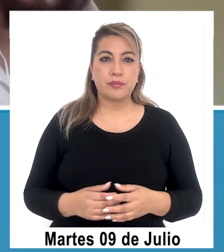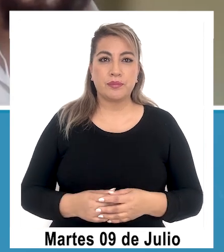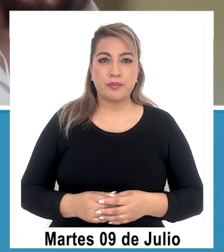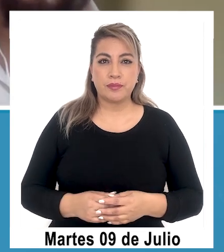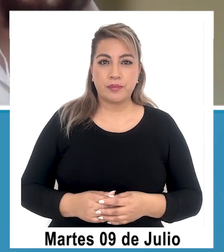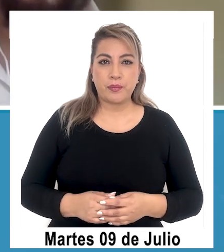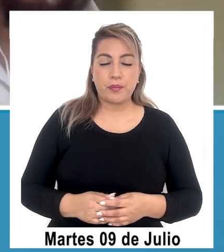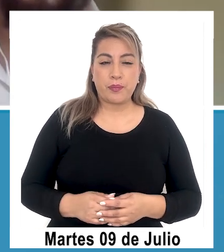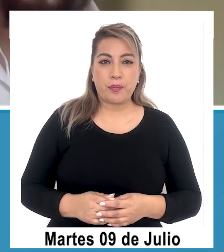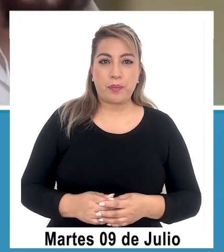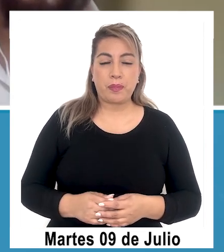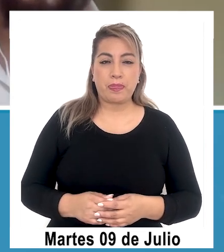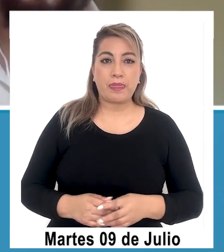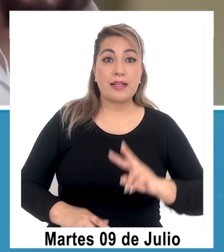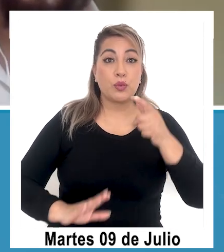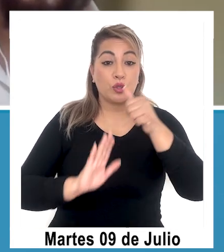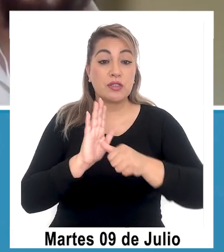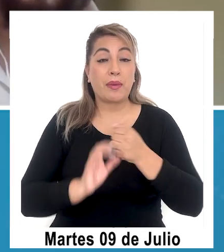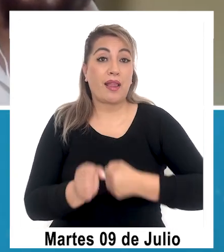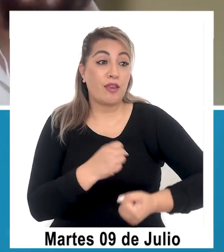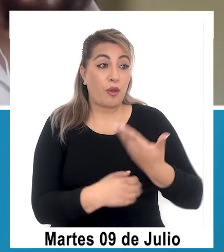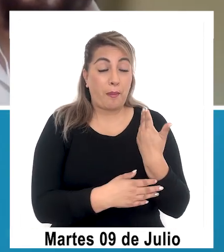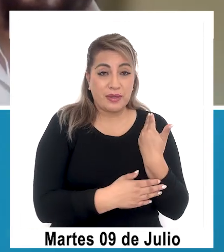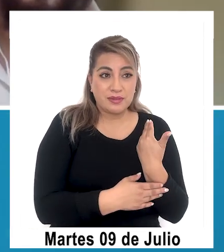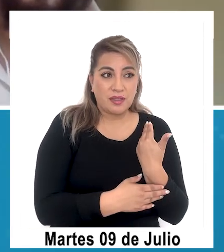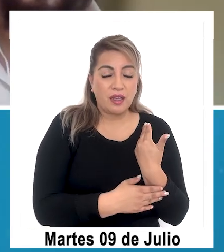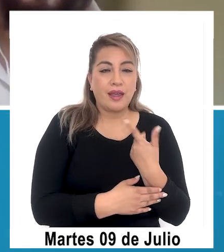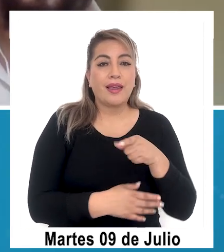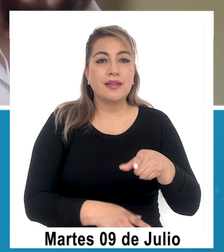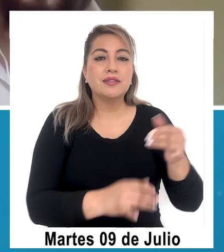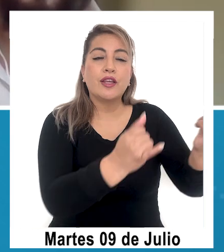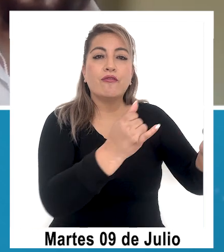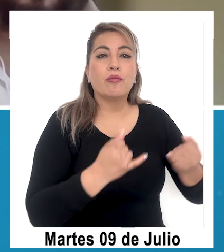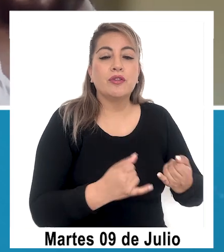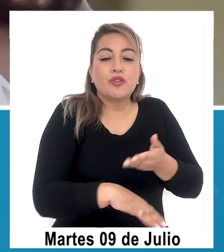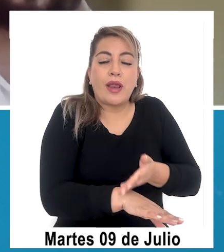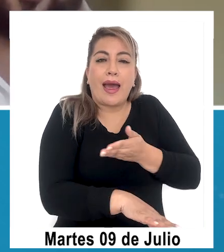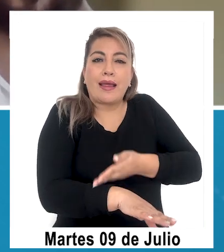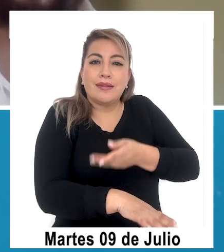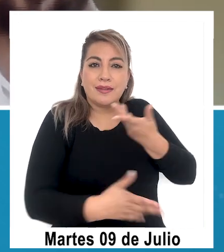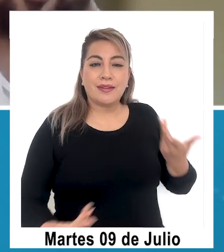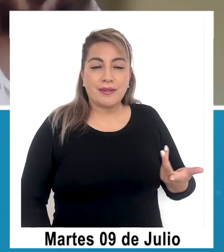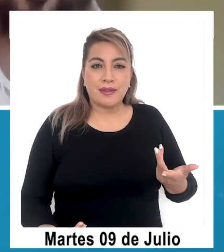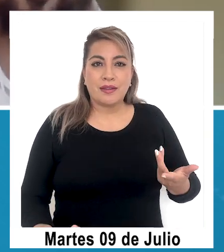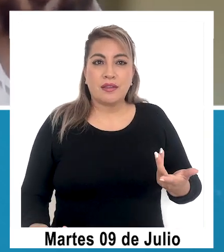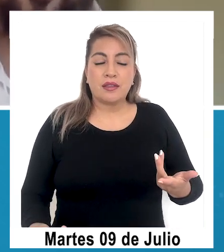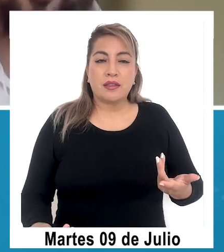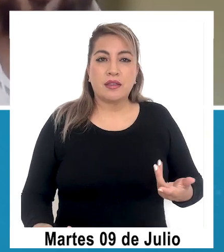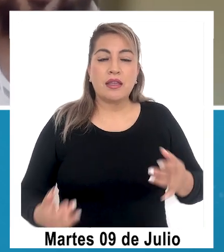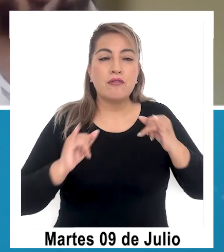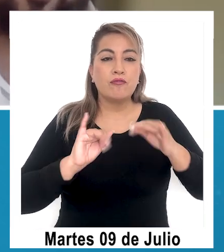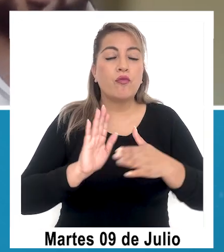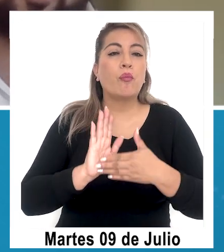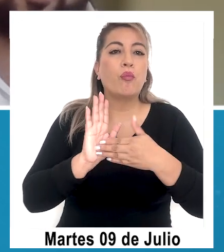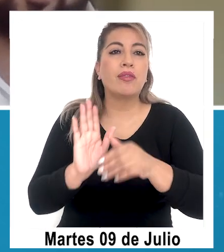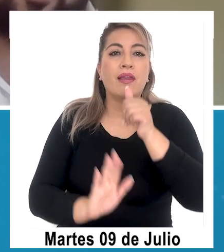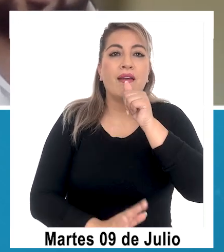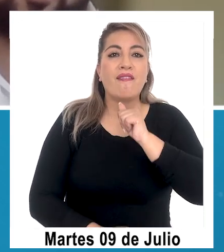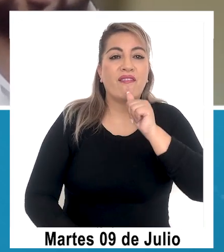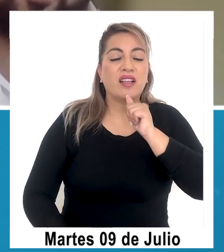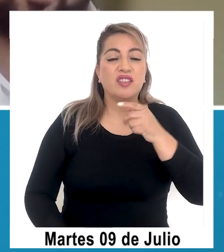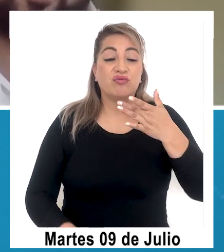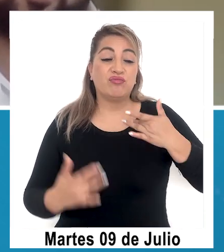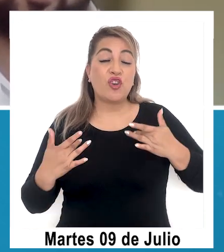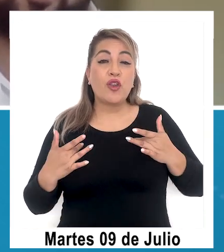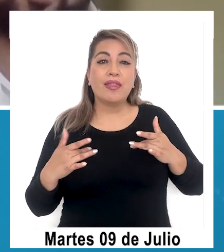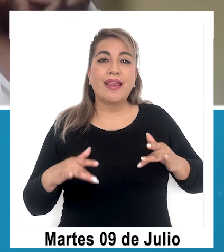segundo semestre del año pasado y por lo tanto son datos recién procesados, arrojan que hay una falta de interés por